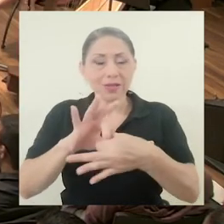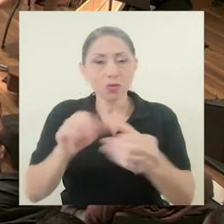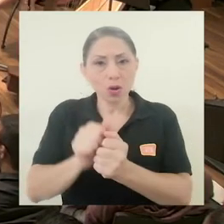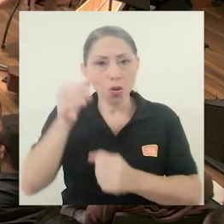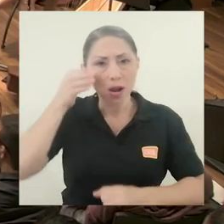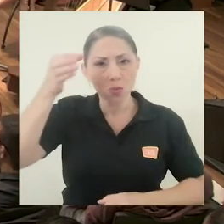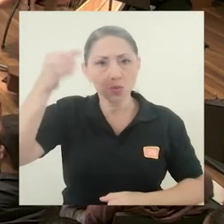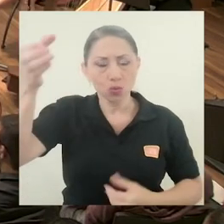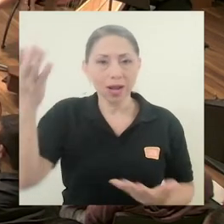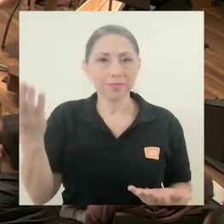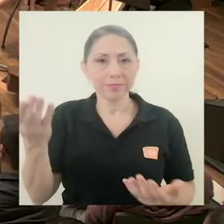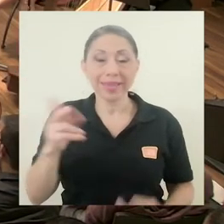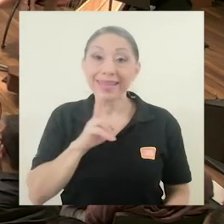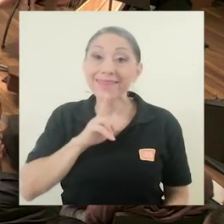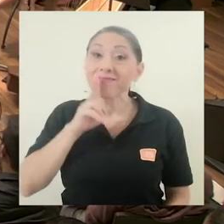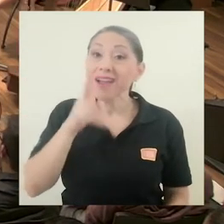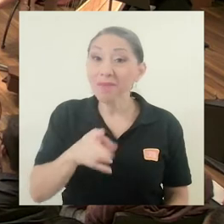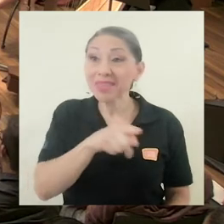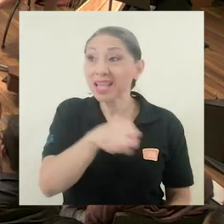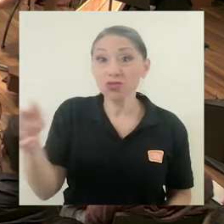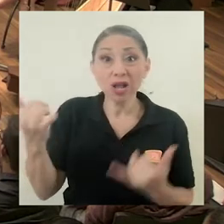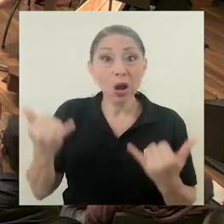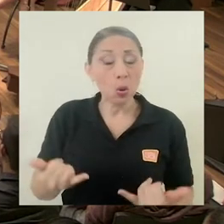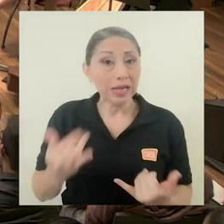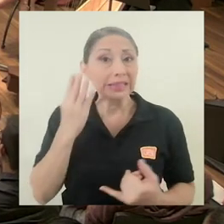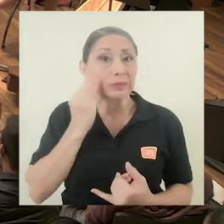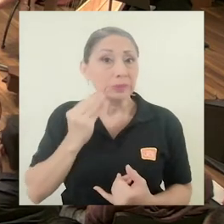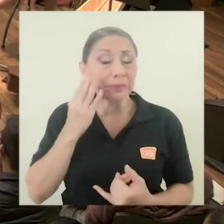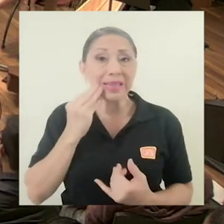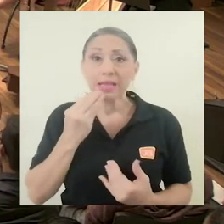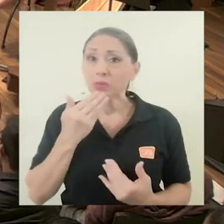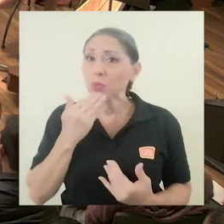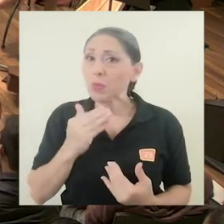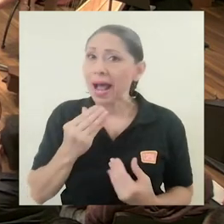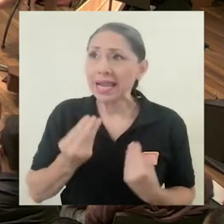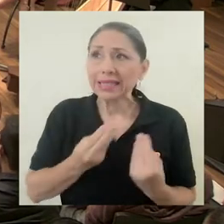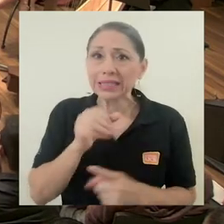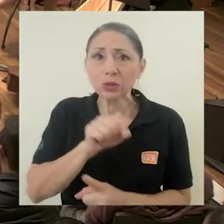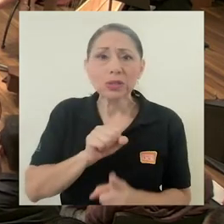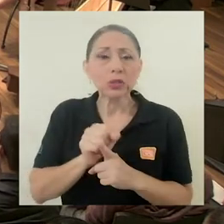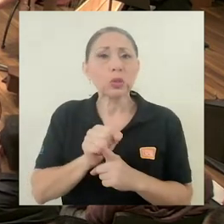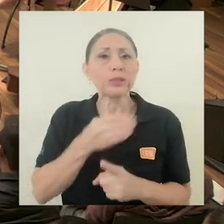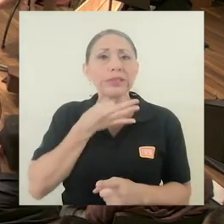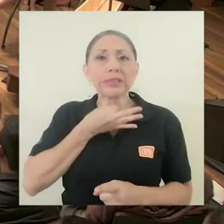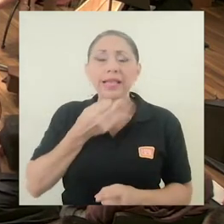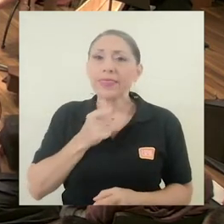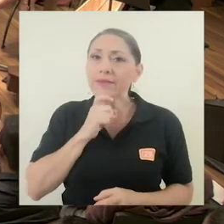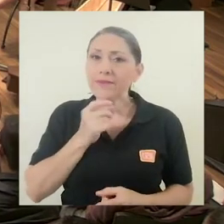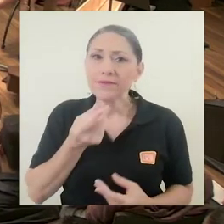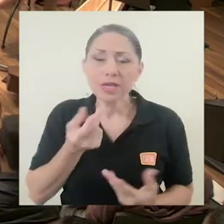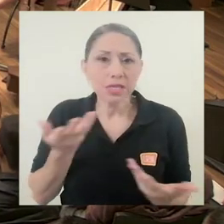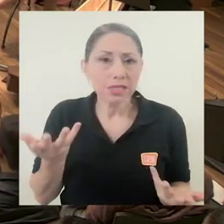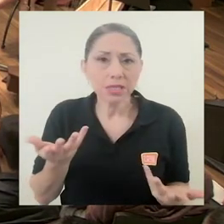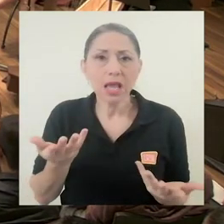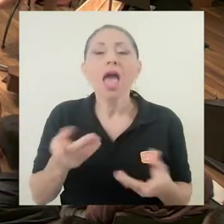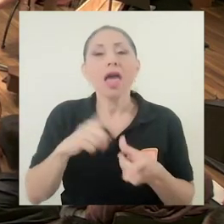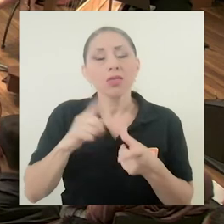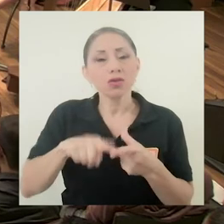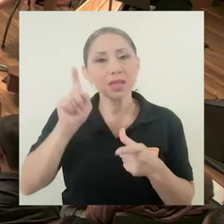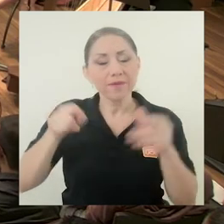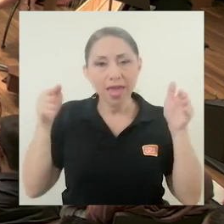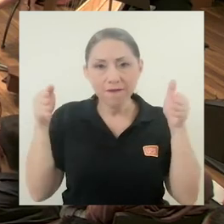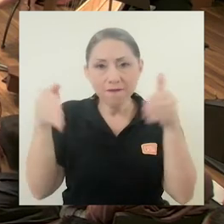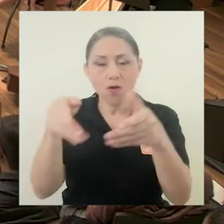relacionan con la cultura que realmente la están pasando muy mal y creo que sí debería de haber un enfoque